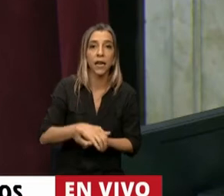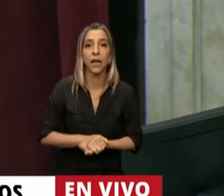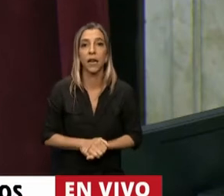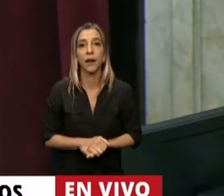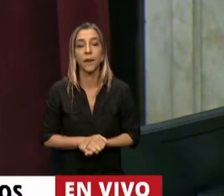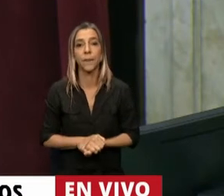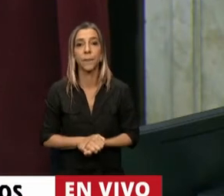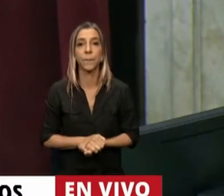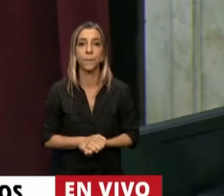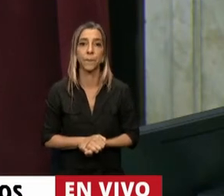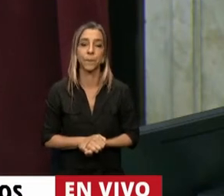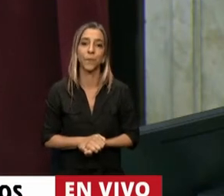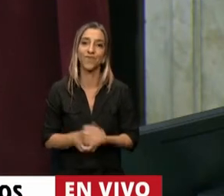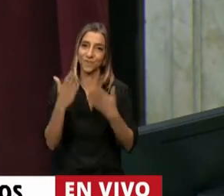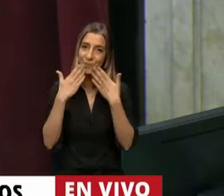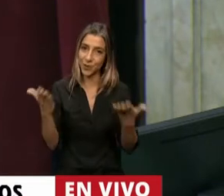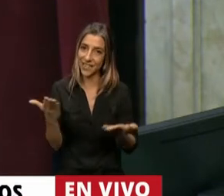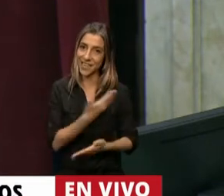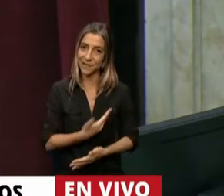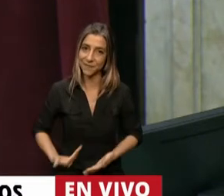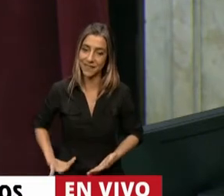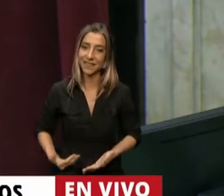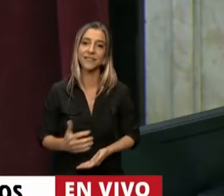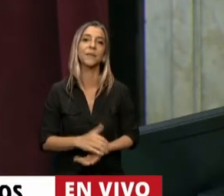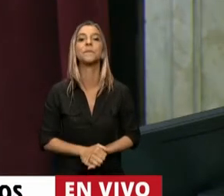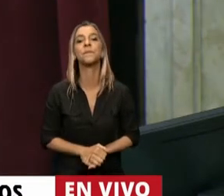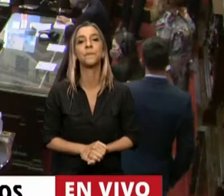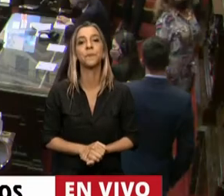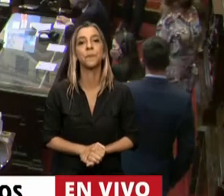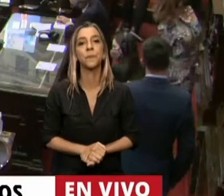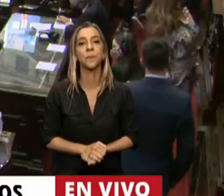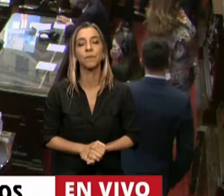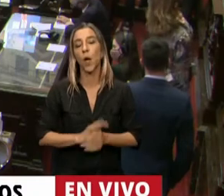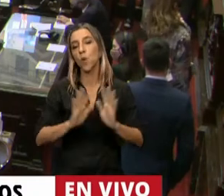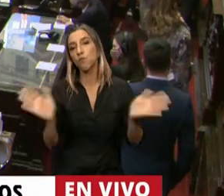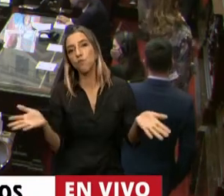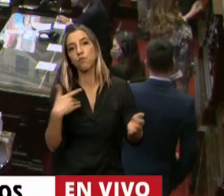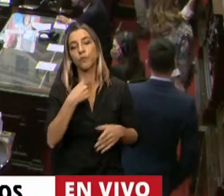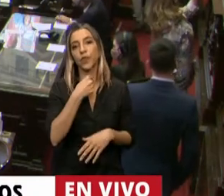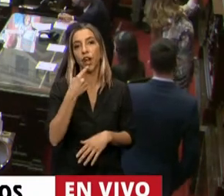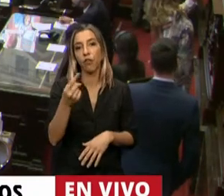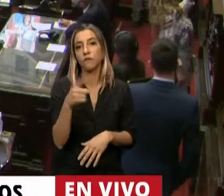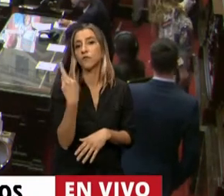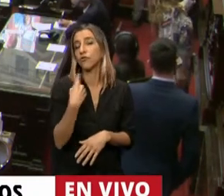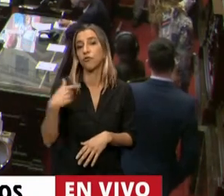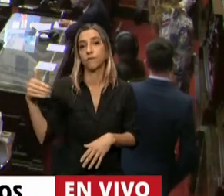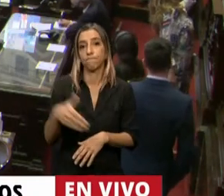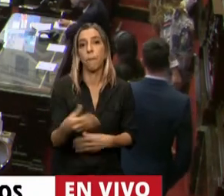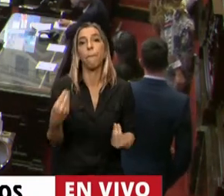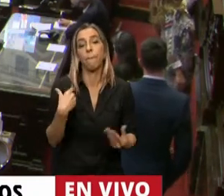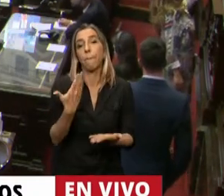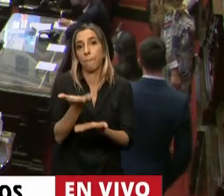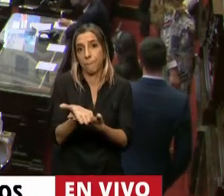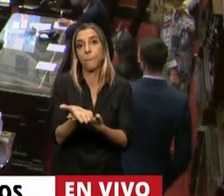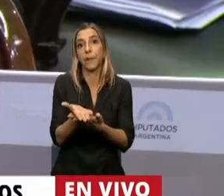Muchas gracias, señor Presidente. Bueno, decir que vinimos acá a pedir